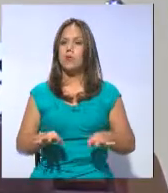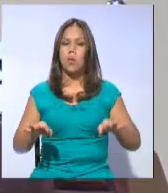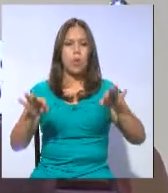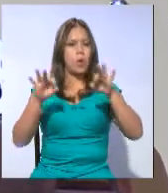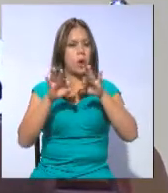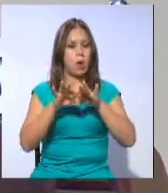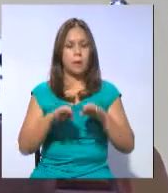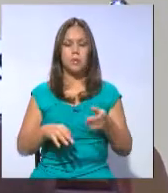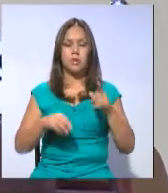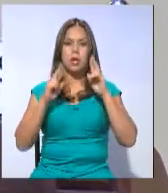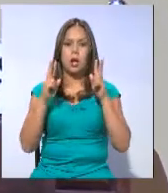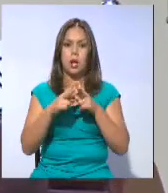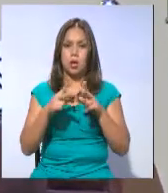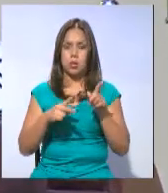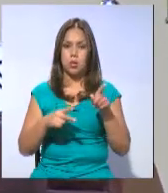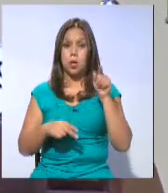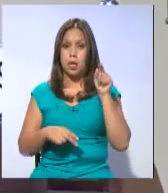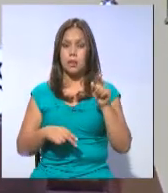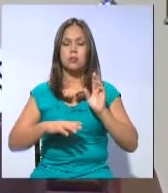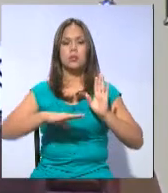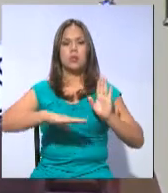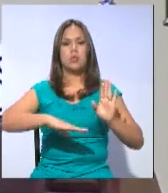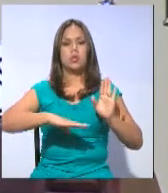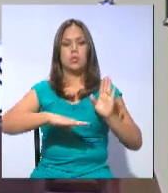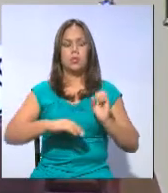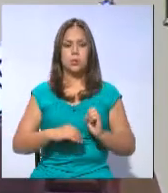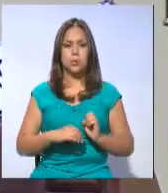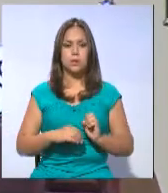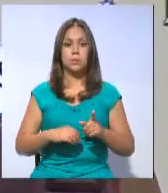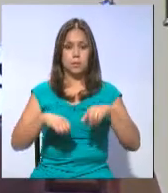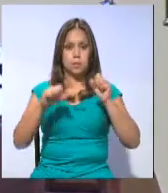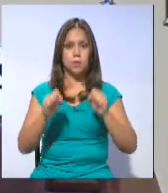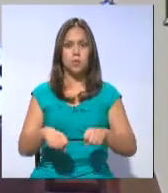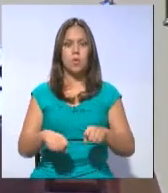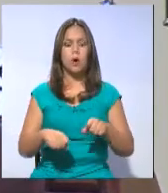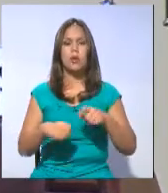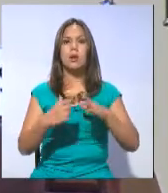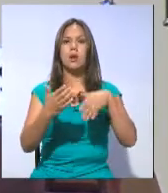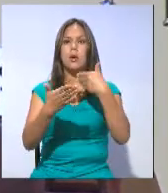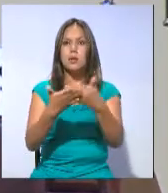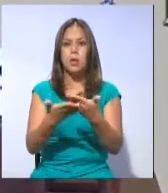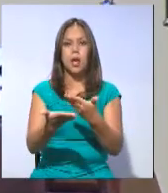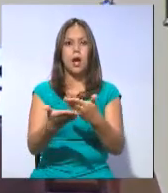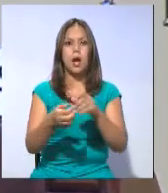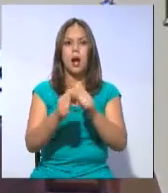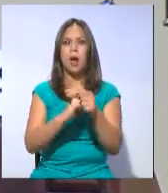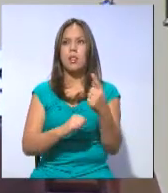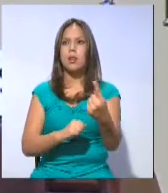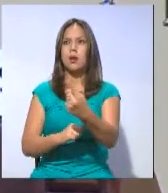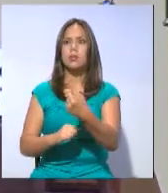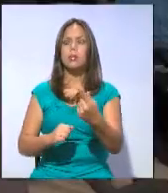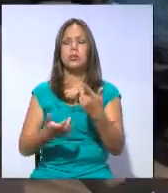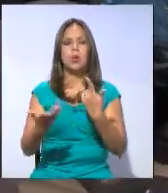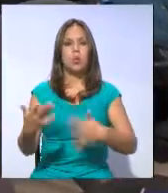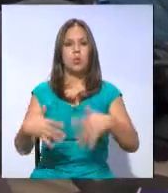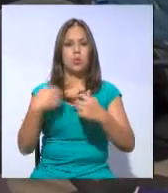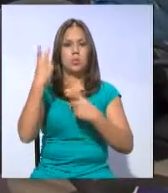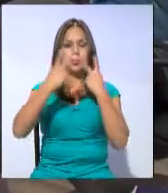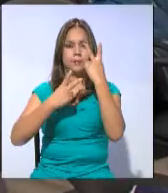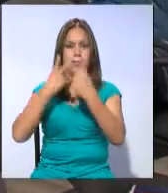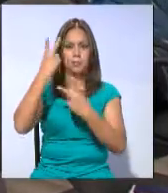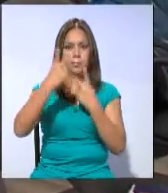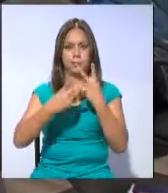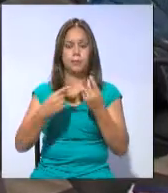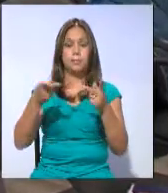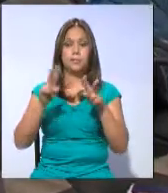reconocer siempre en ustedes ese compromiso para poder llegar a cada uno de los lugares que estamos visitando. Mientras